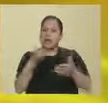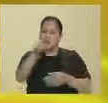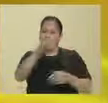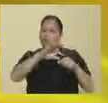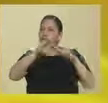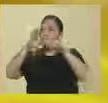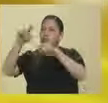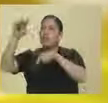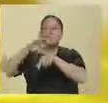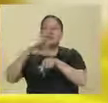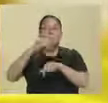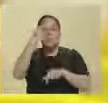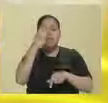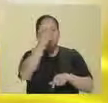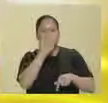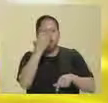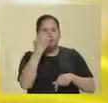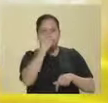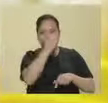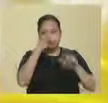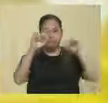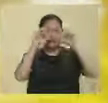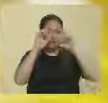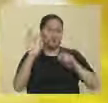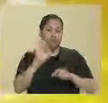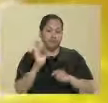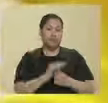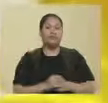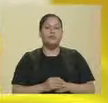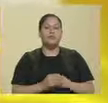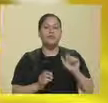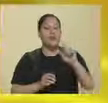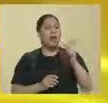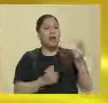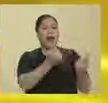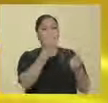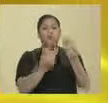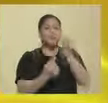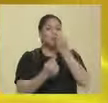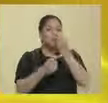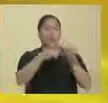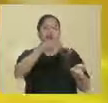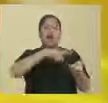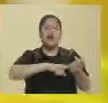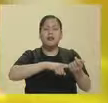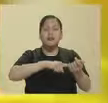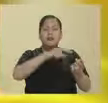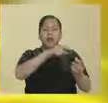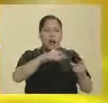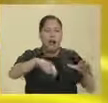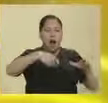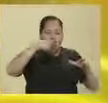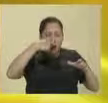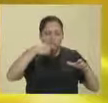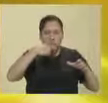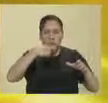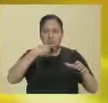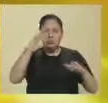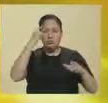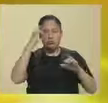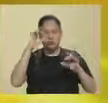la vista. Hay algunos alimentos, por ejemplo, que te pueden condicionar estas cefaleas también,